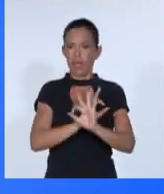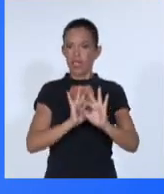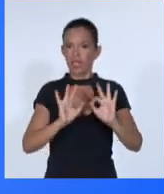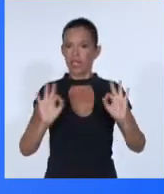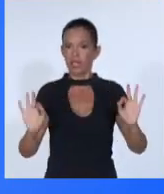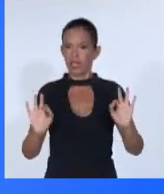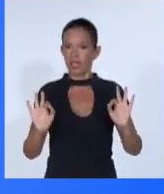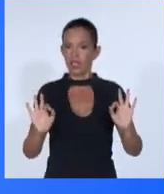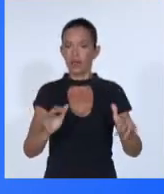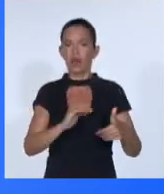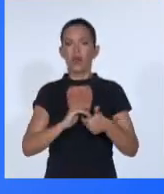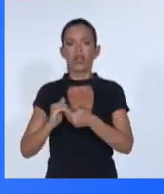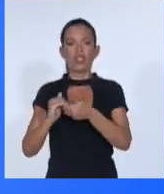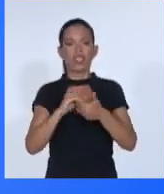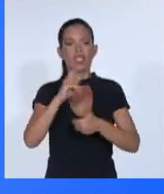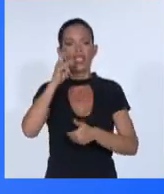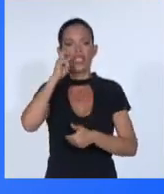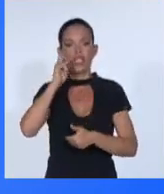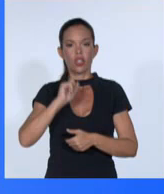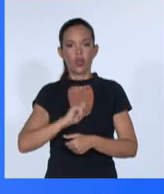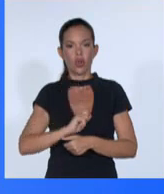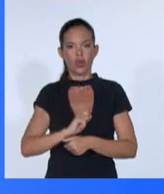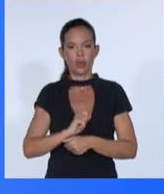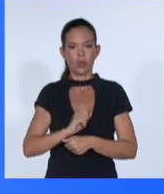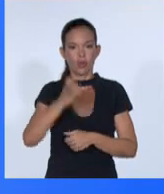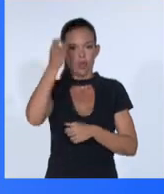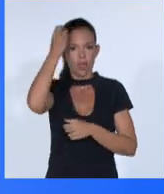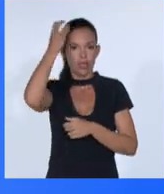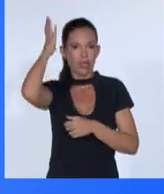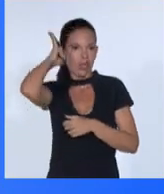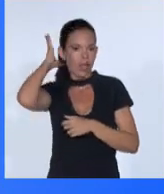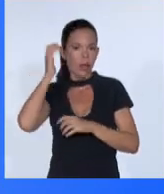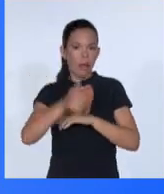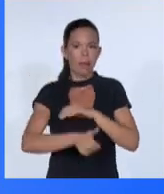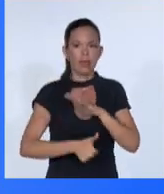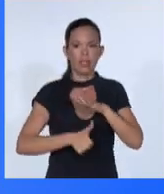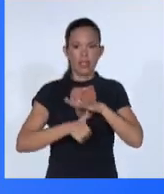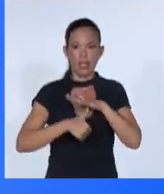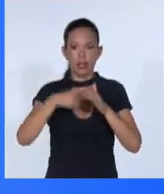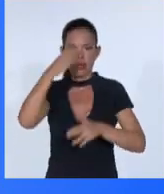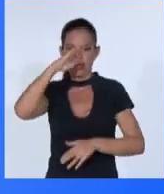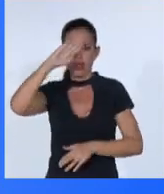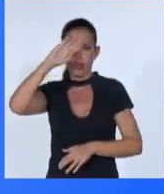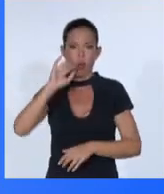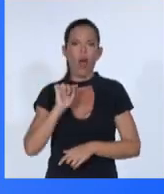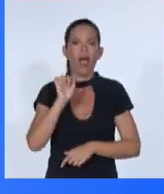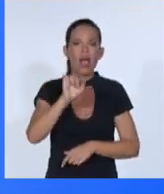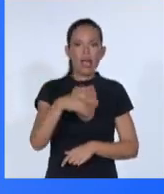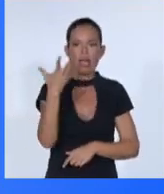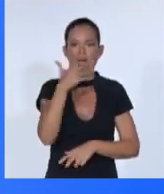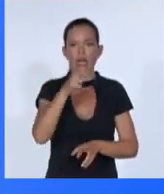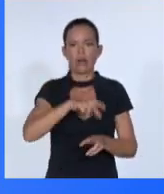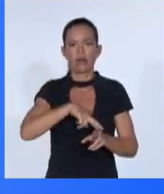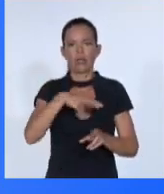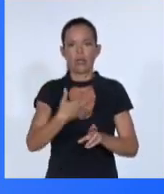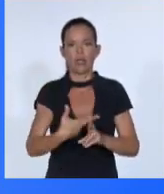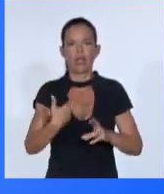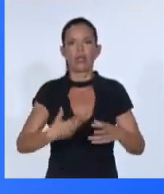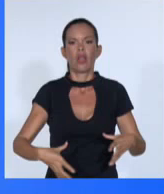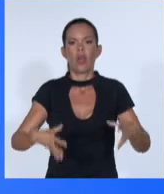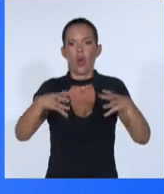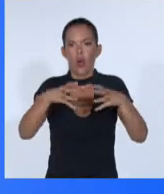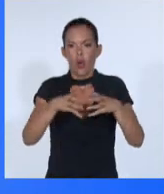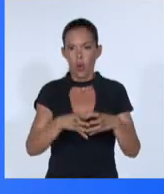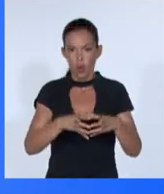Bermúdez, presidente de la República de Cuba, que hablará en nombre del grupo de los 77